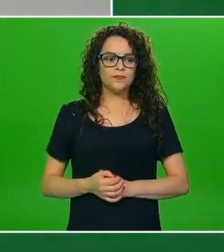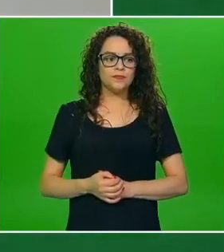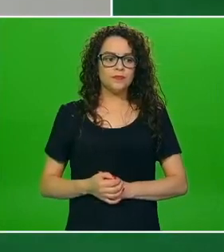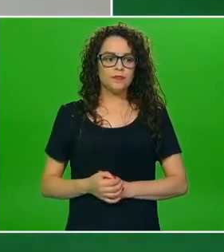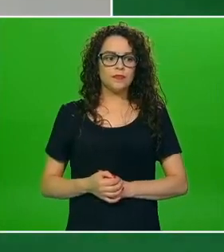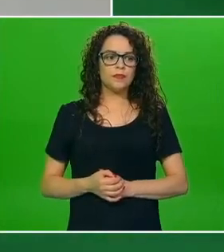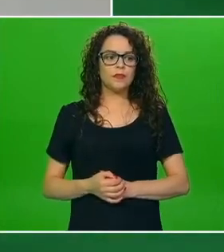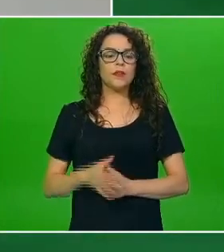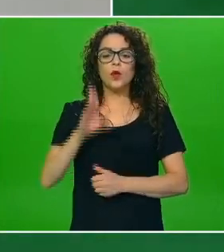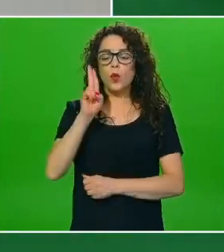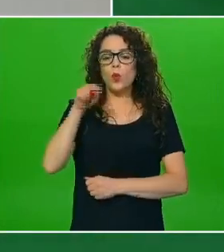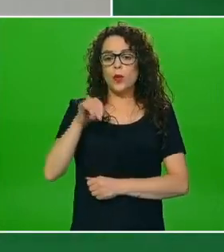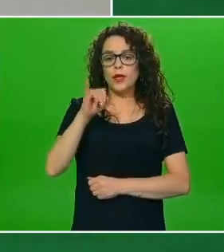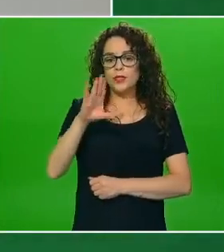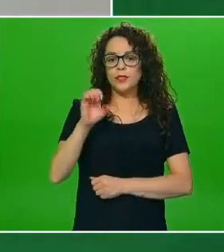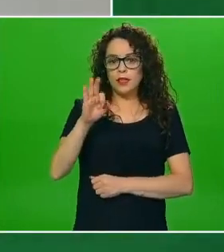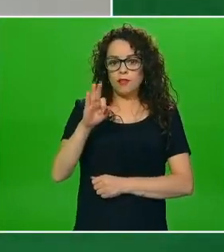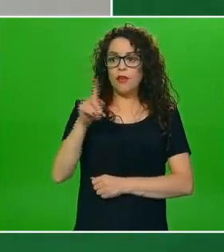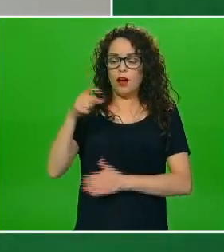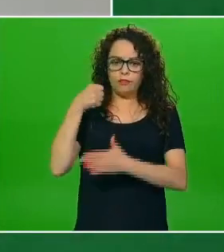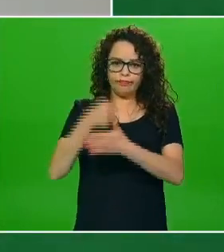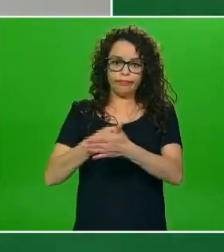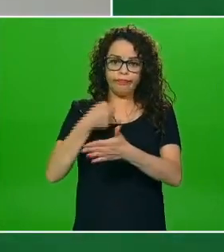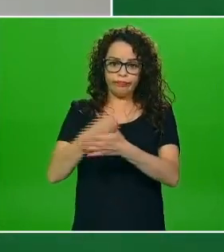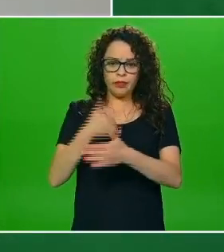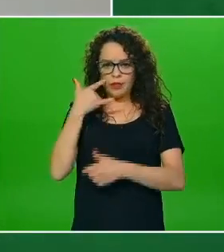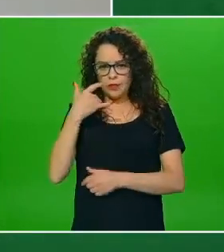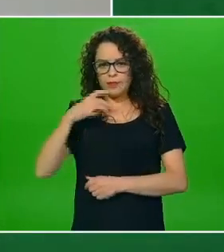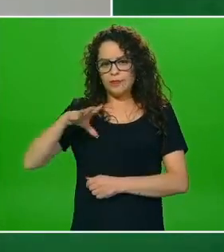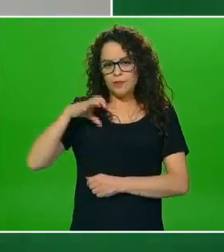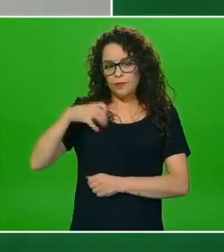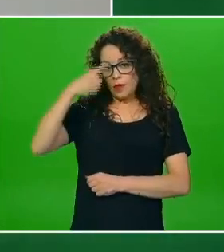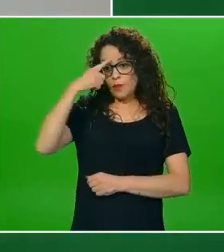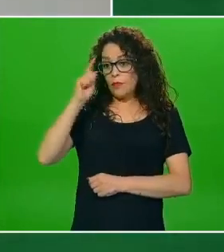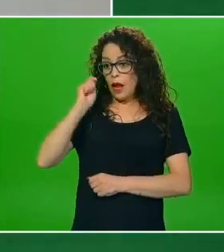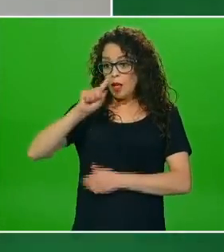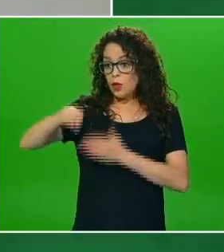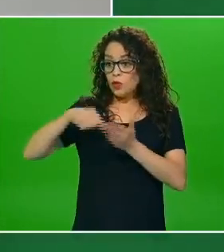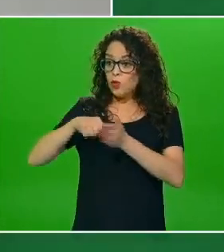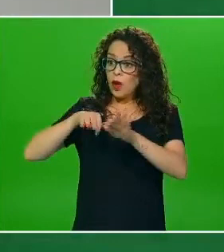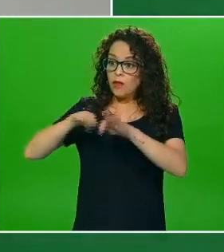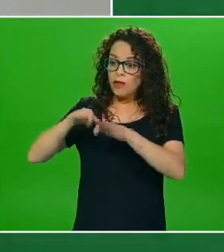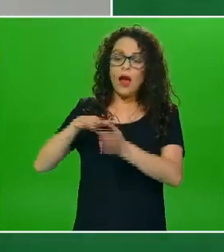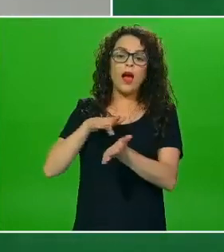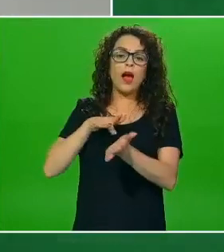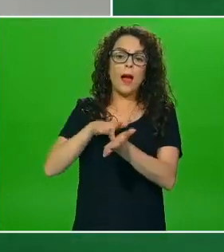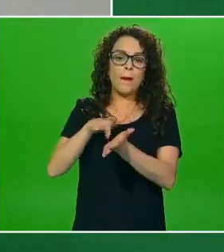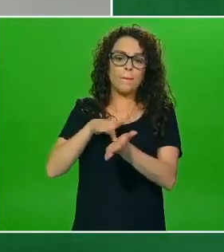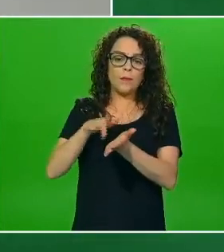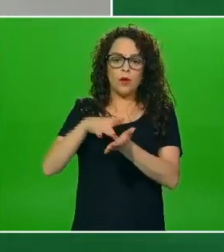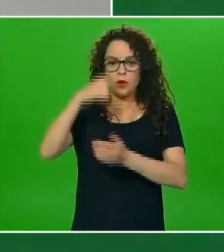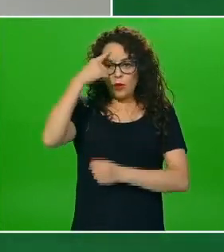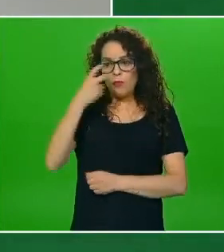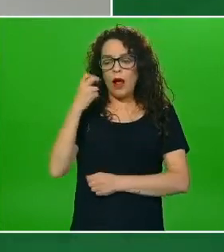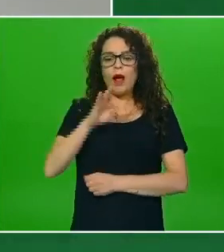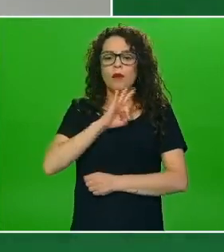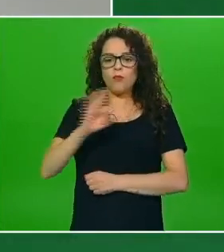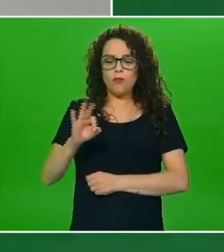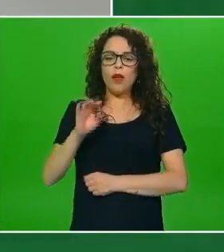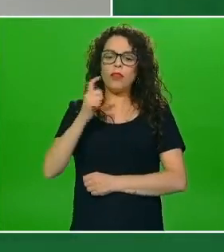también desde UNICEF estamos trabajando en que los lugares de trabajo apoyen a las familias para lograr